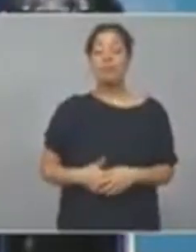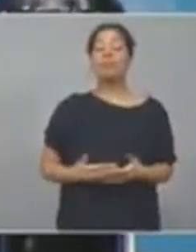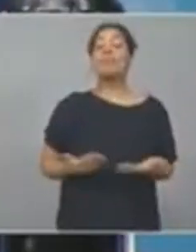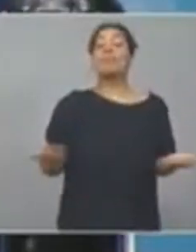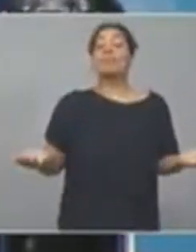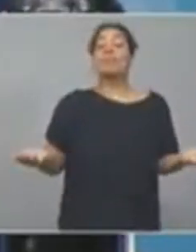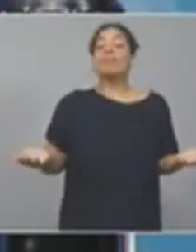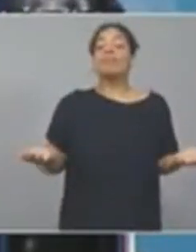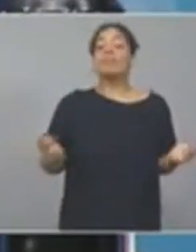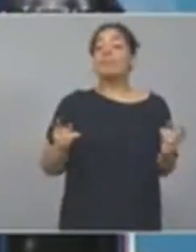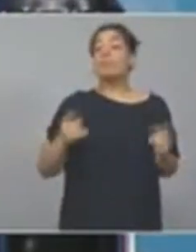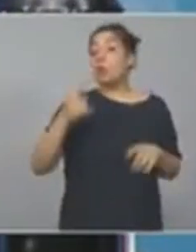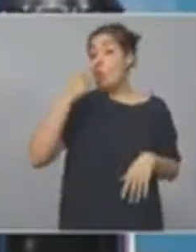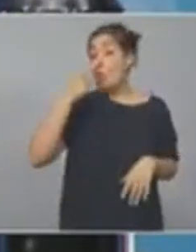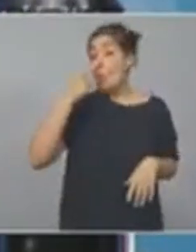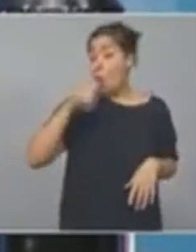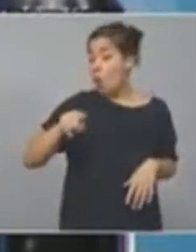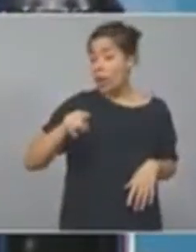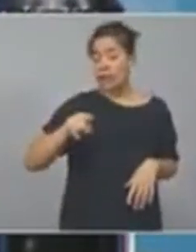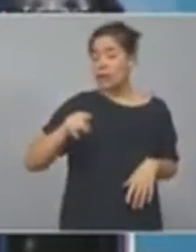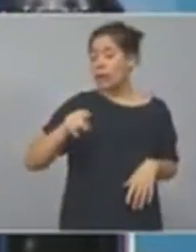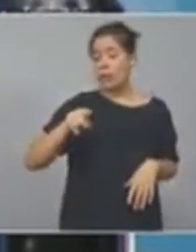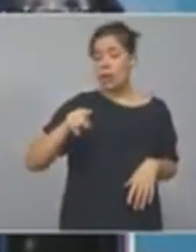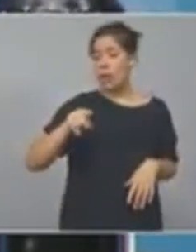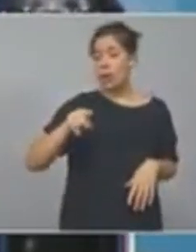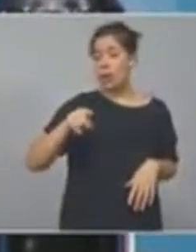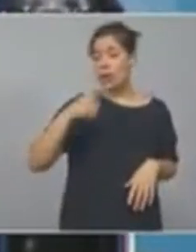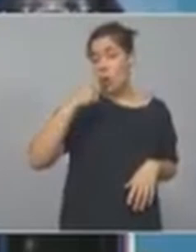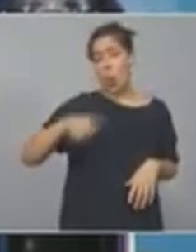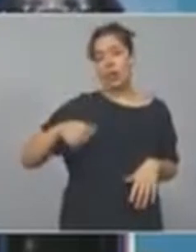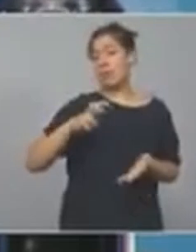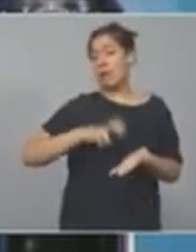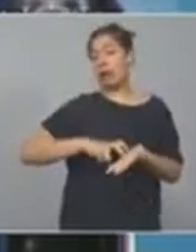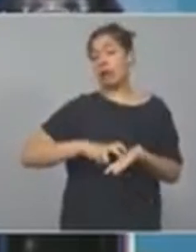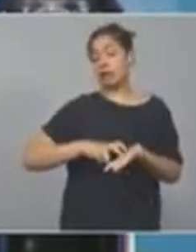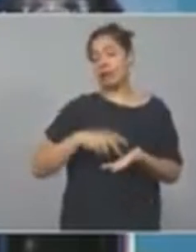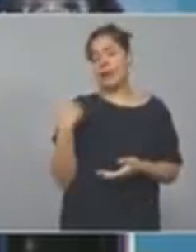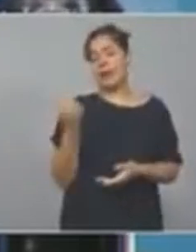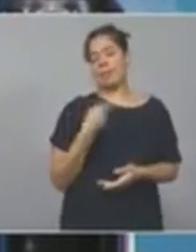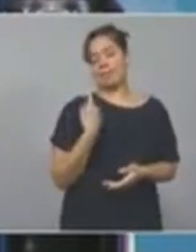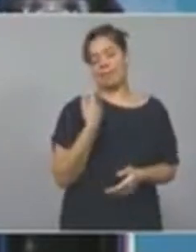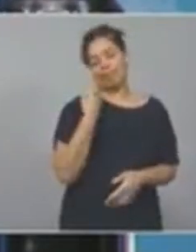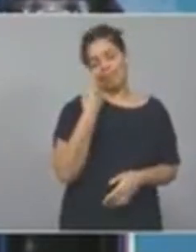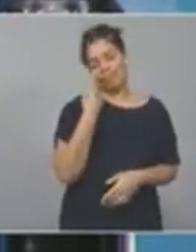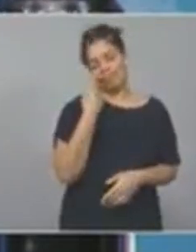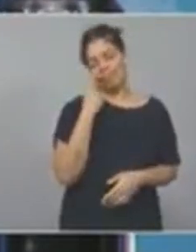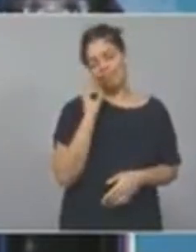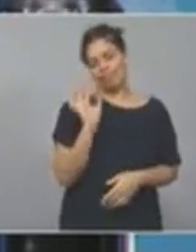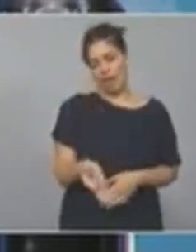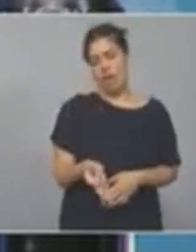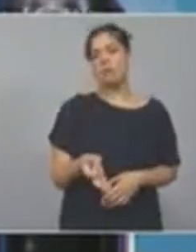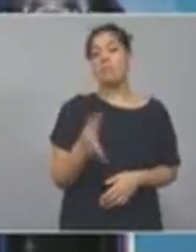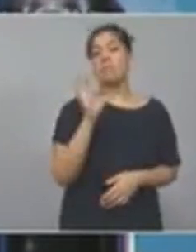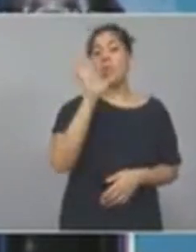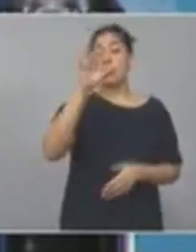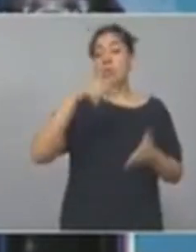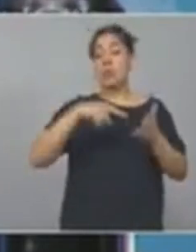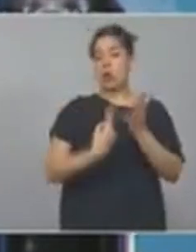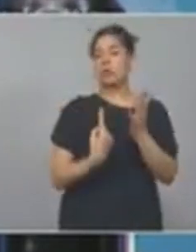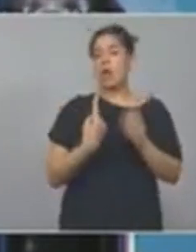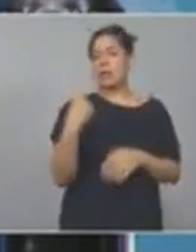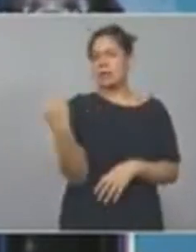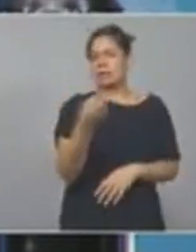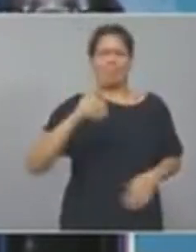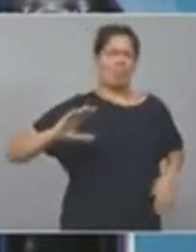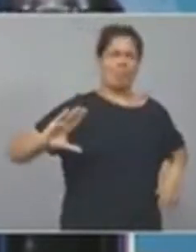Y la última, que es moneda corriente, en toda la provincia de Buenos Aires, si no quiere escuchar el gobierno